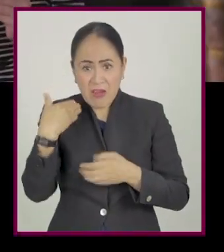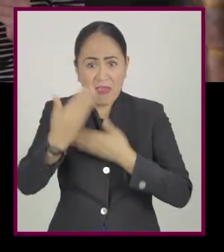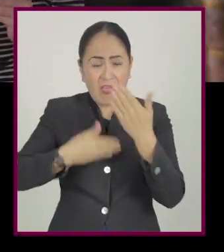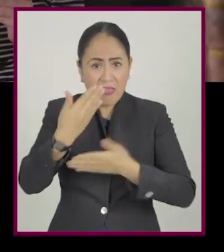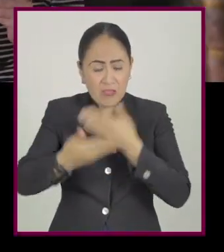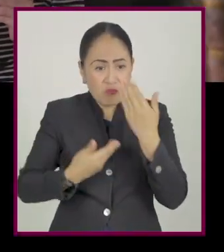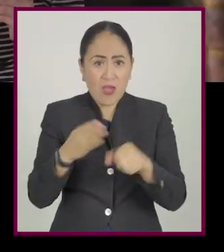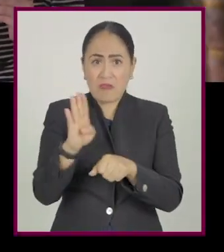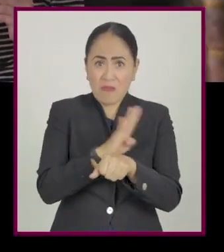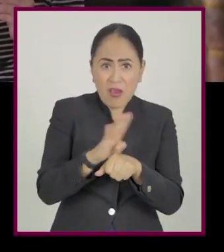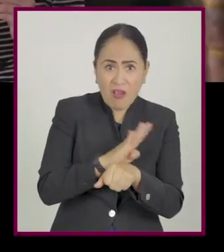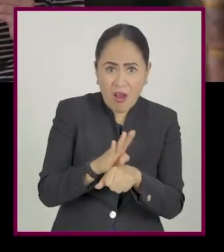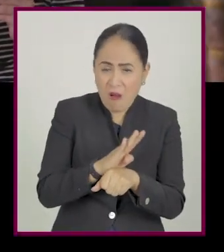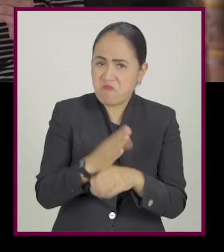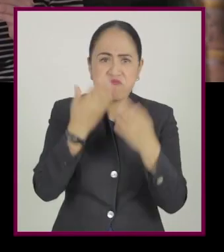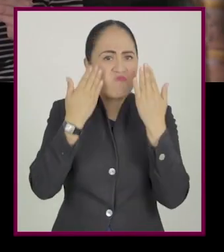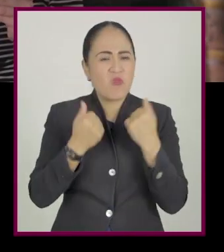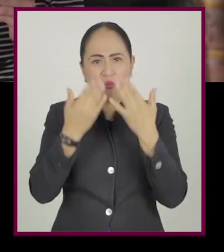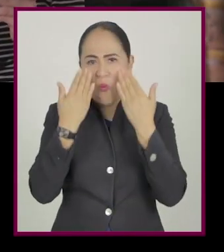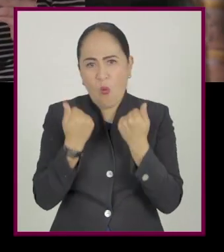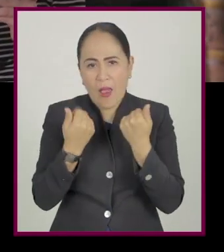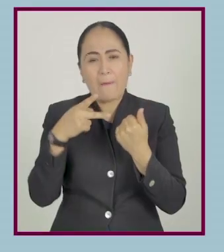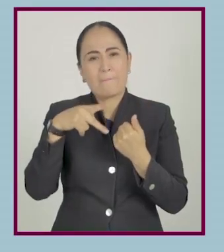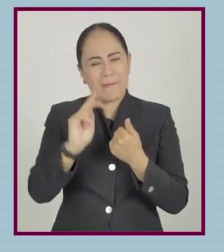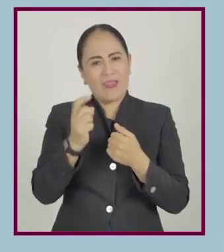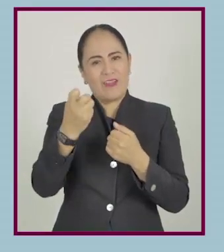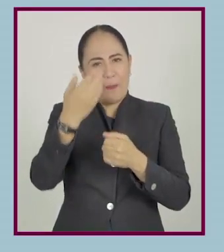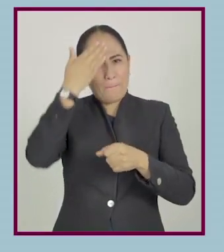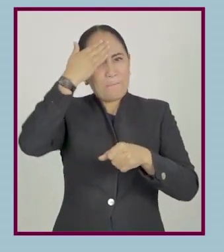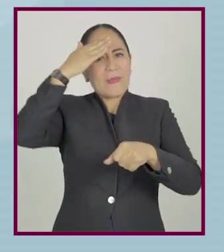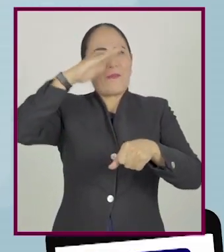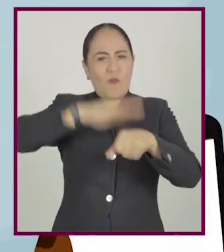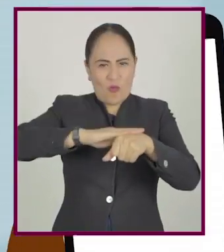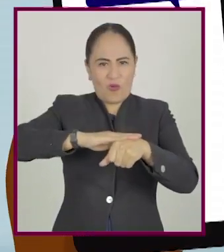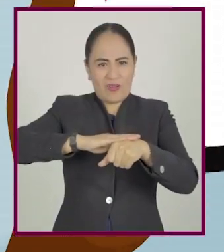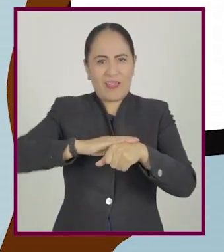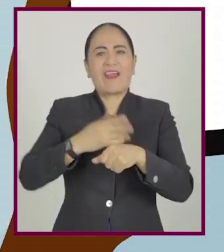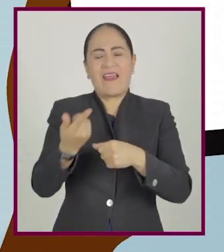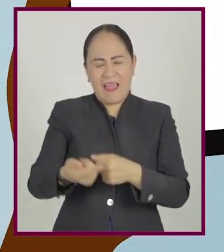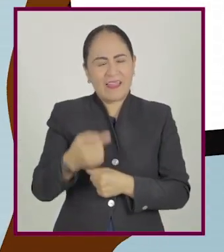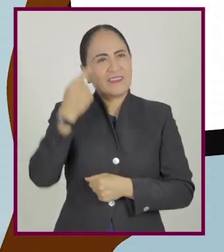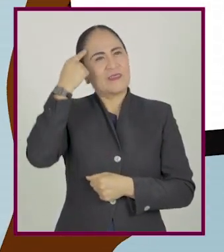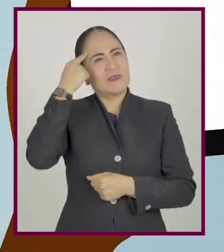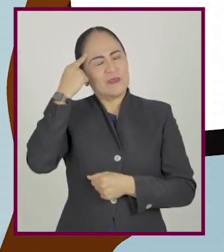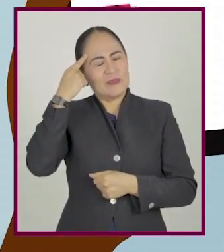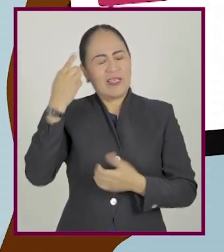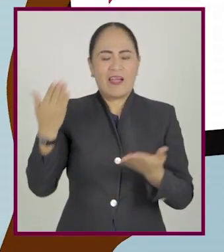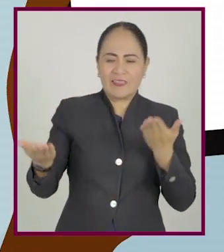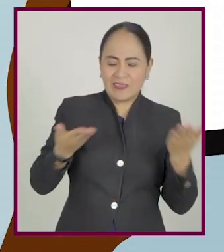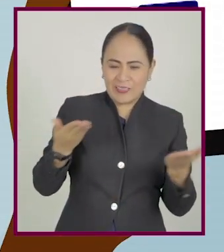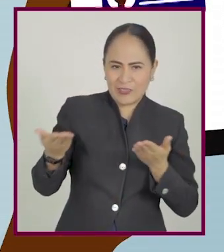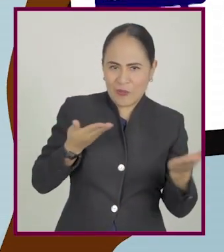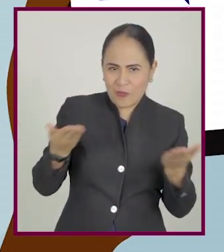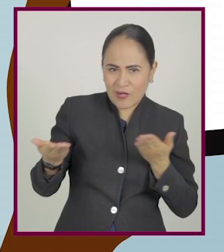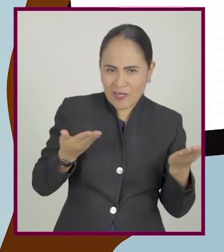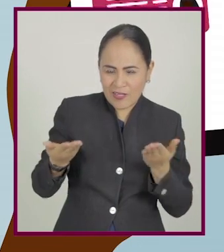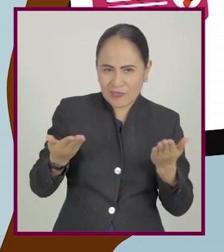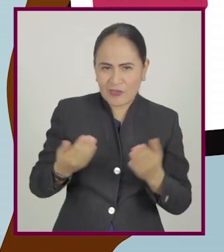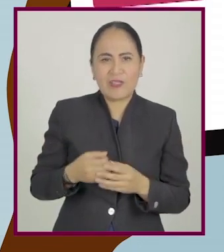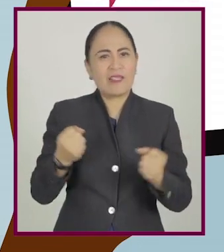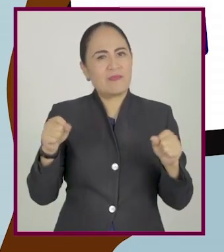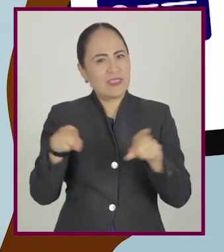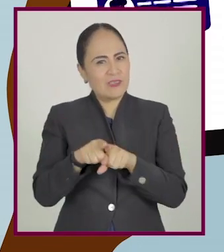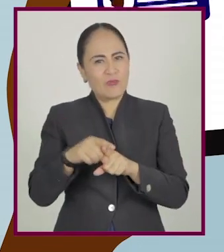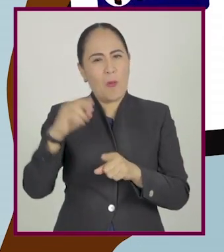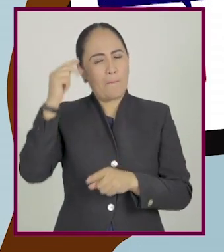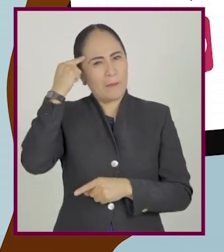perderían y no podrían beneficiarse de ellas. Mientras que, gracias a la memoria, se pueden hacer relaciones, hacer